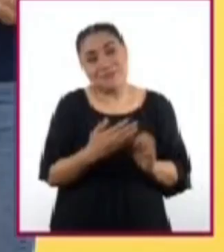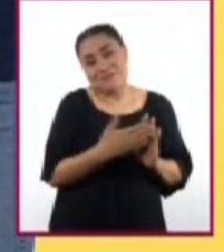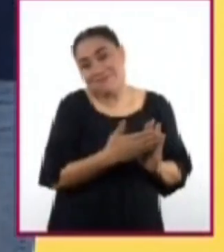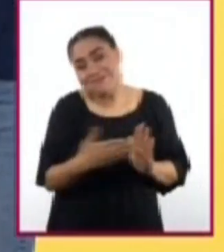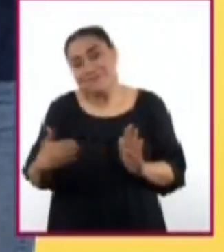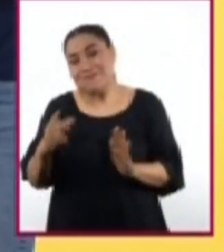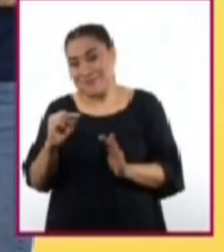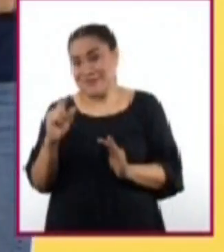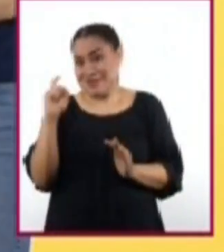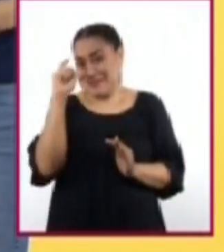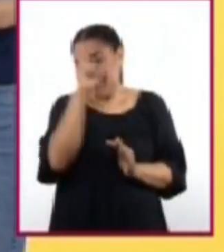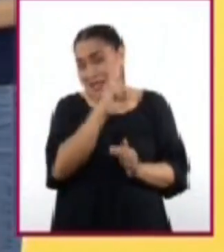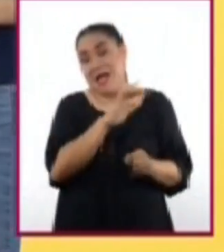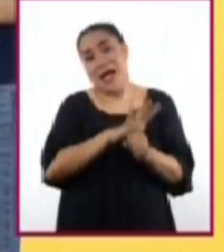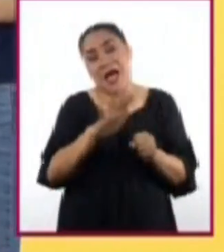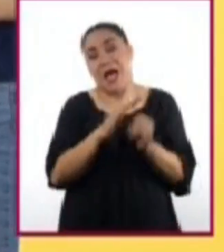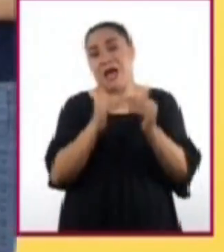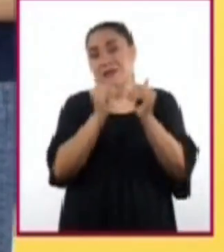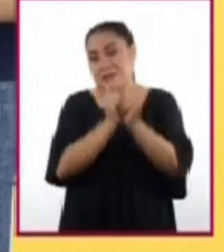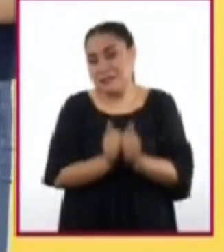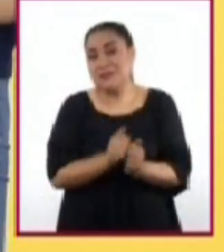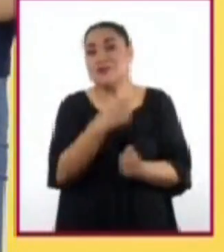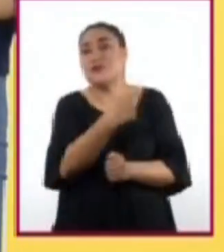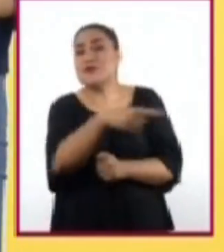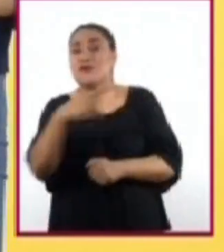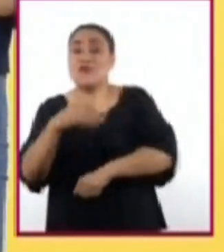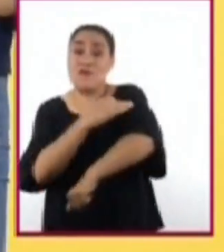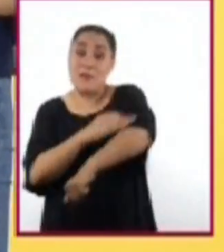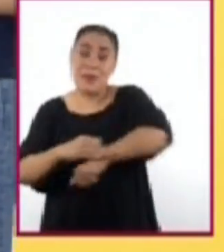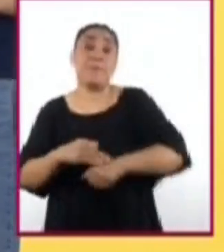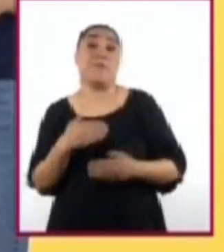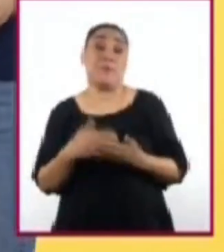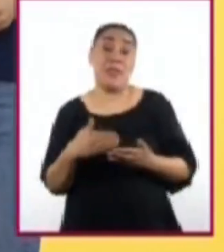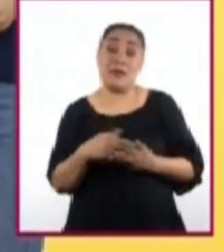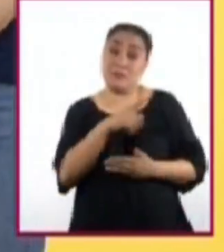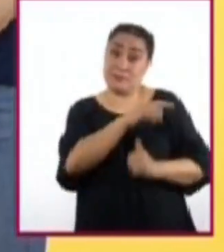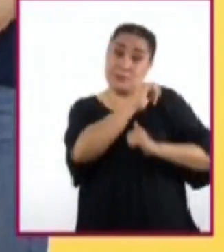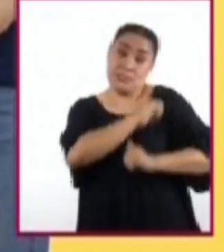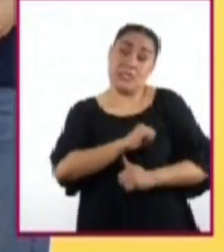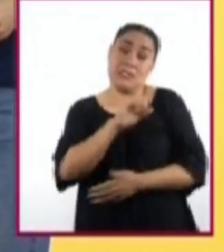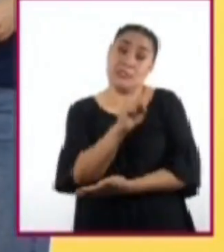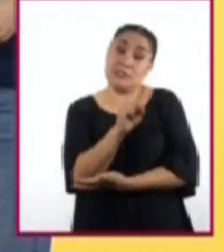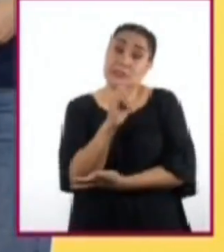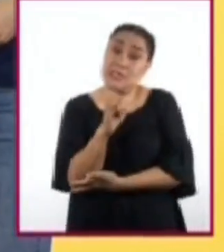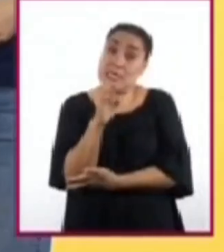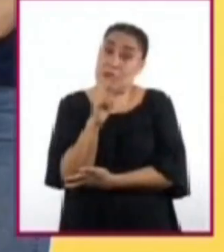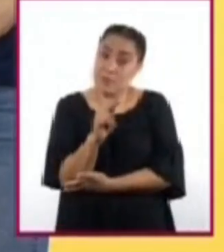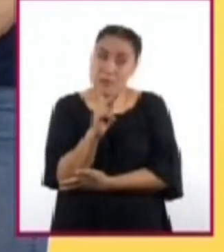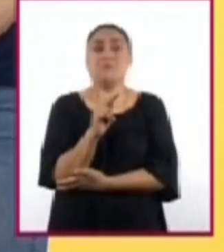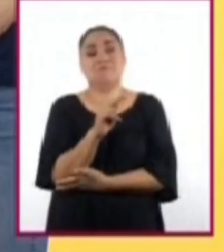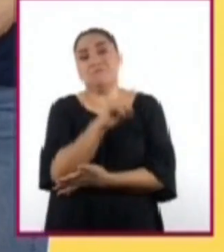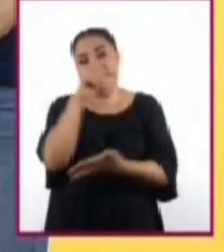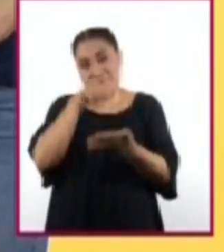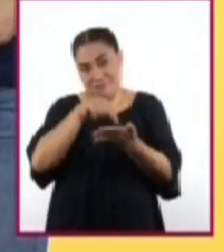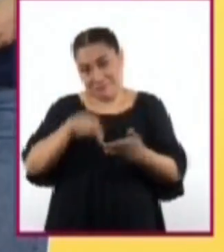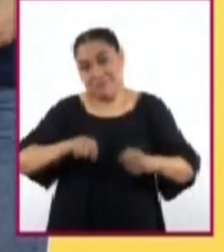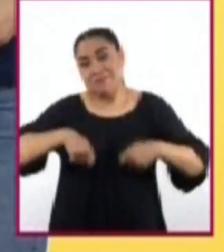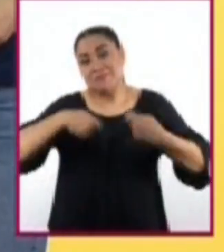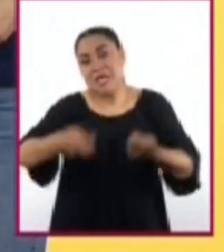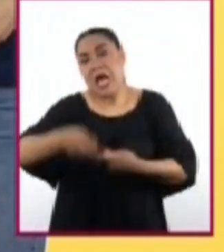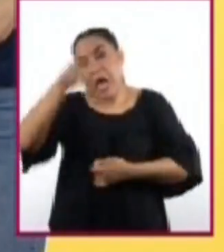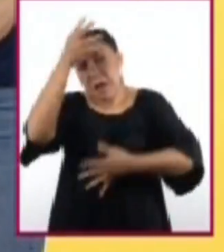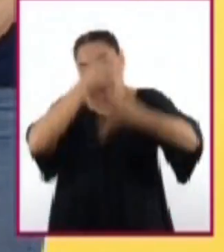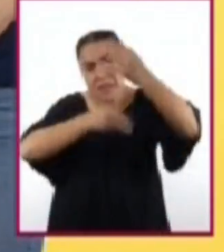desde casa y con nuestras familias. Para eso, la Secretaría de Educación Pública ha concebido Aprende en Casa, donde